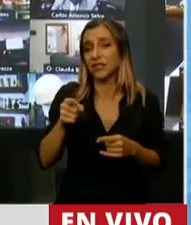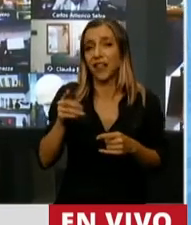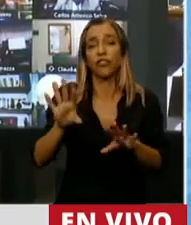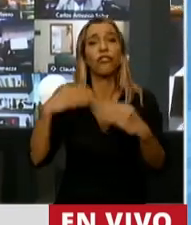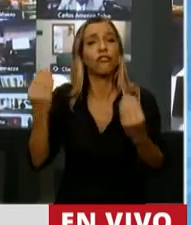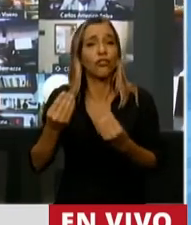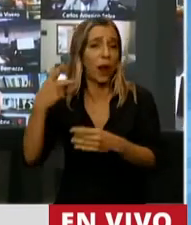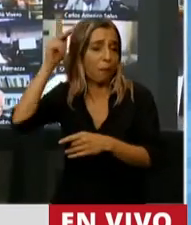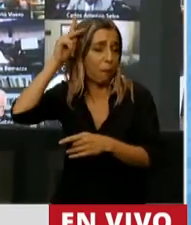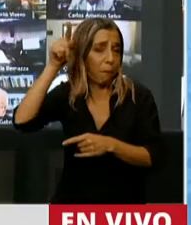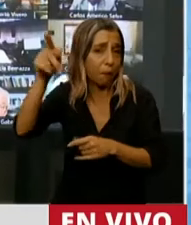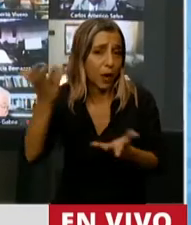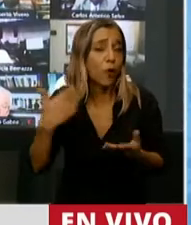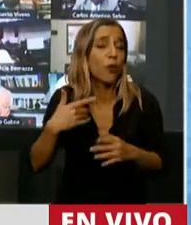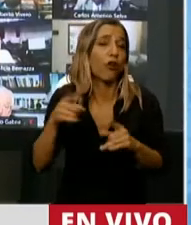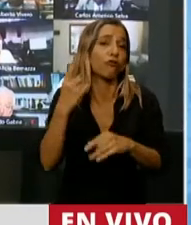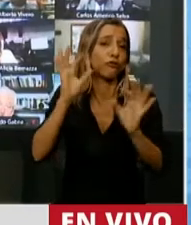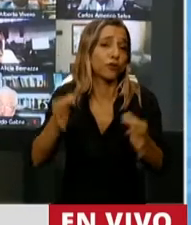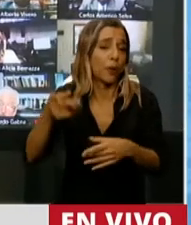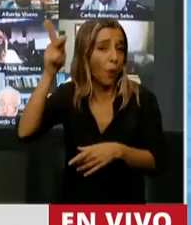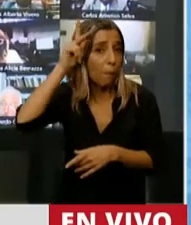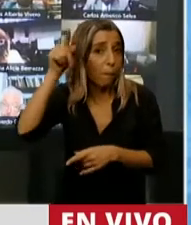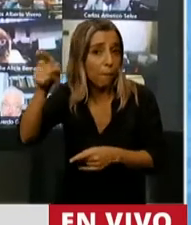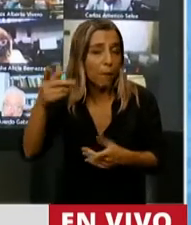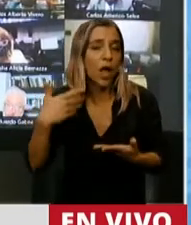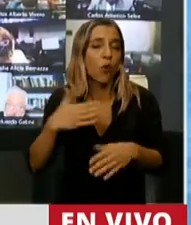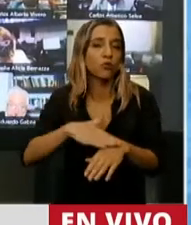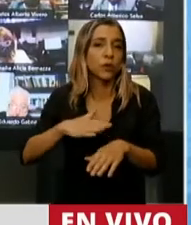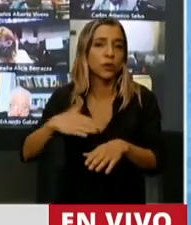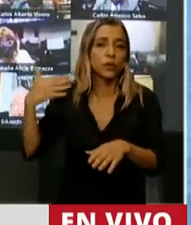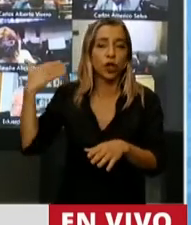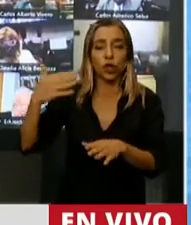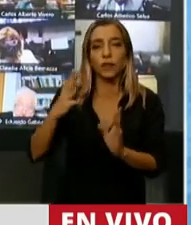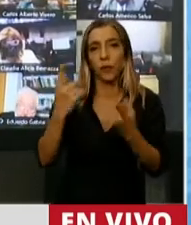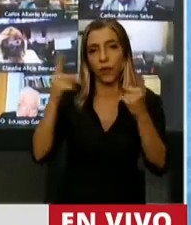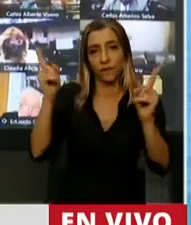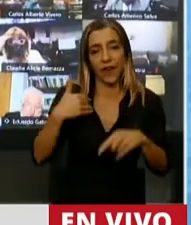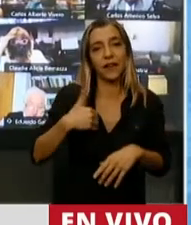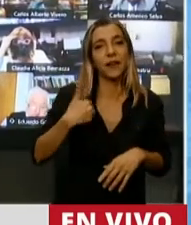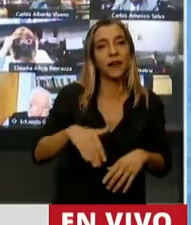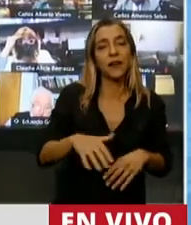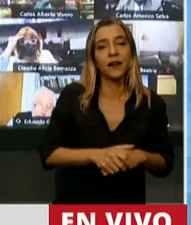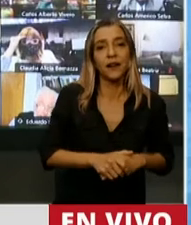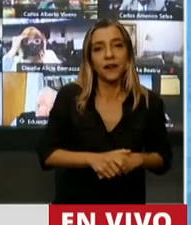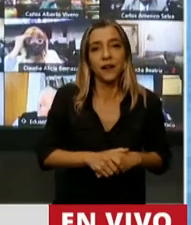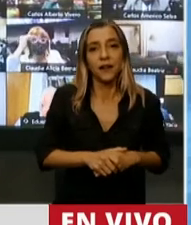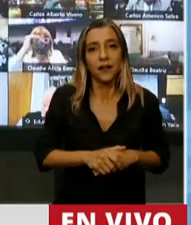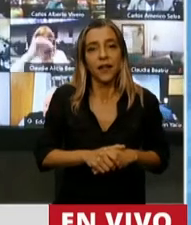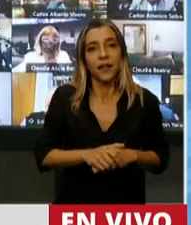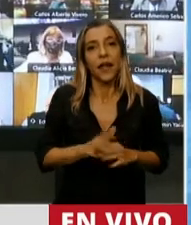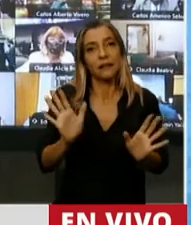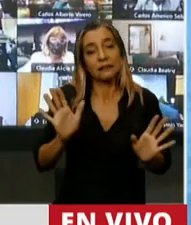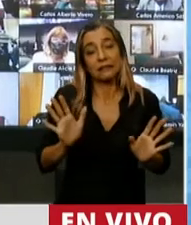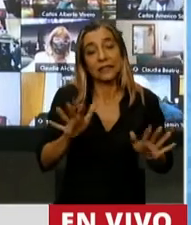también, porque, pero bueno, Perú viene de crecer mucho tiempo y no es el caso de Argentina, es decir, un año a Perú no le costaría tanto. Eso es